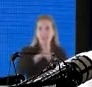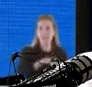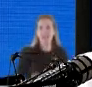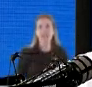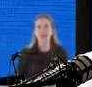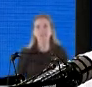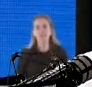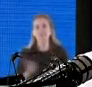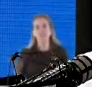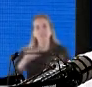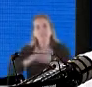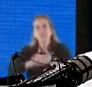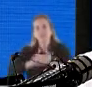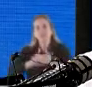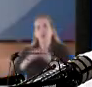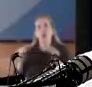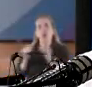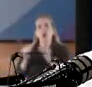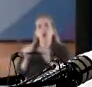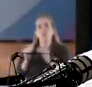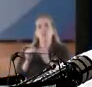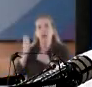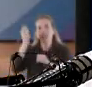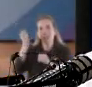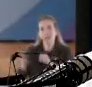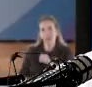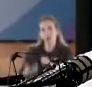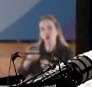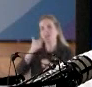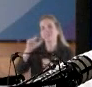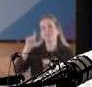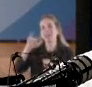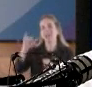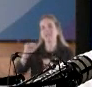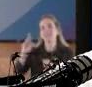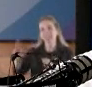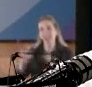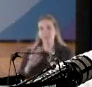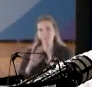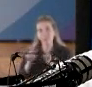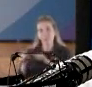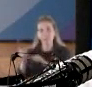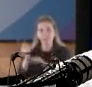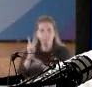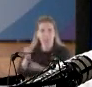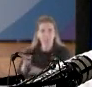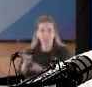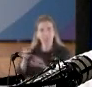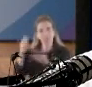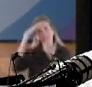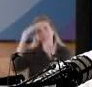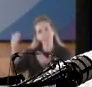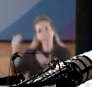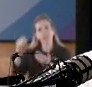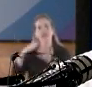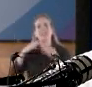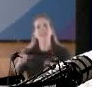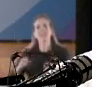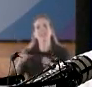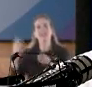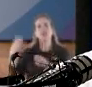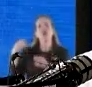cumplimiento al 100%, pero te pudiera hablar en un caso, objetivo muy particular que es el del trabajo decente,